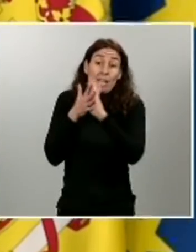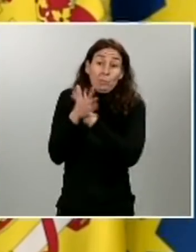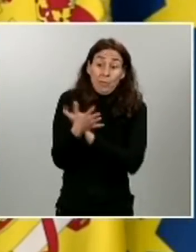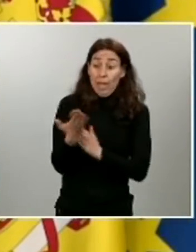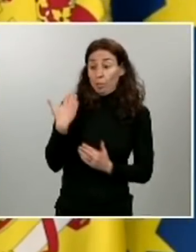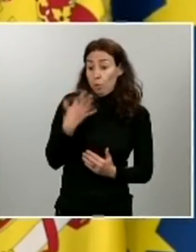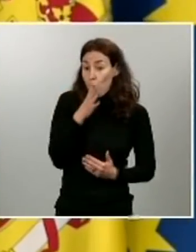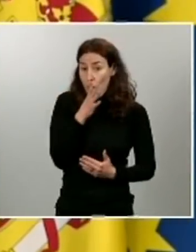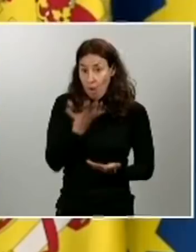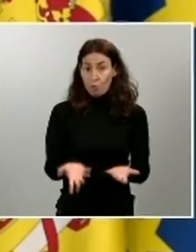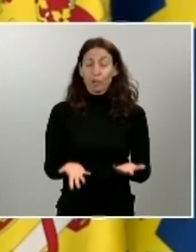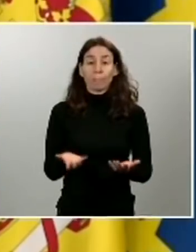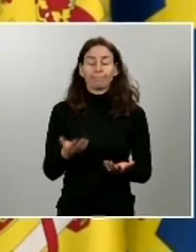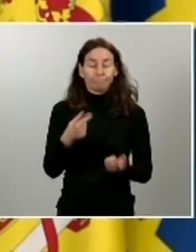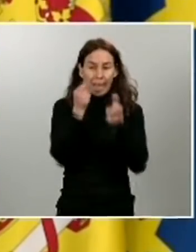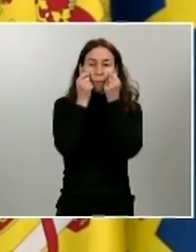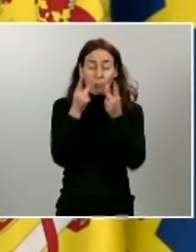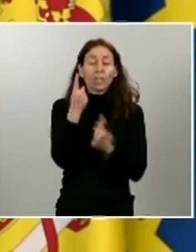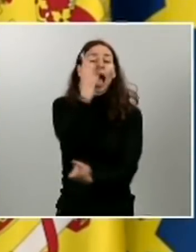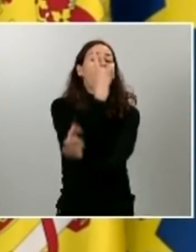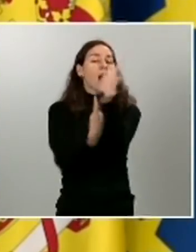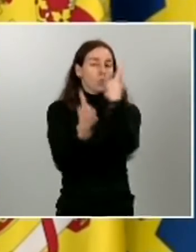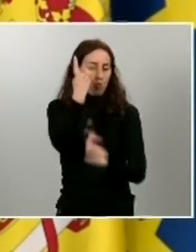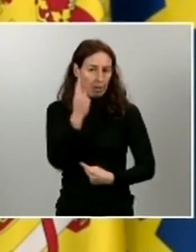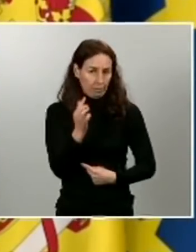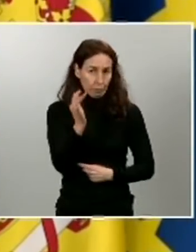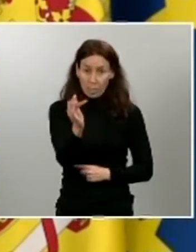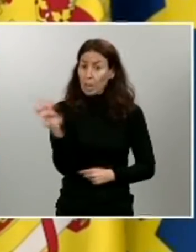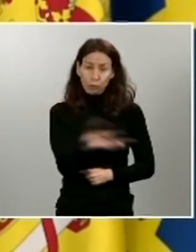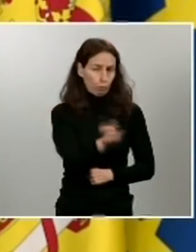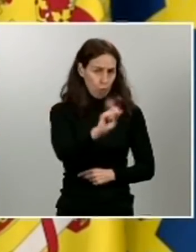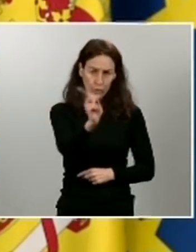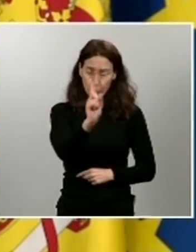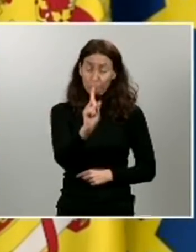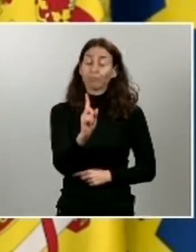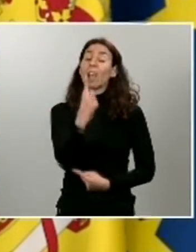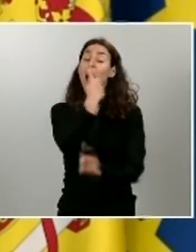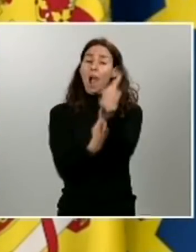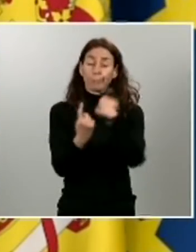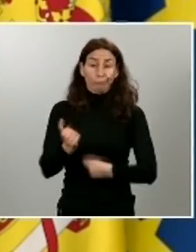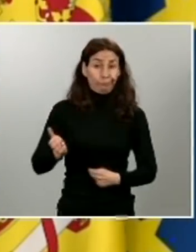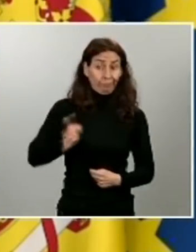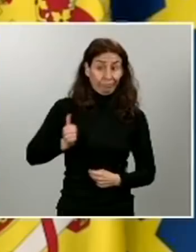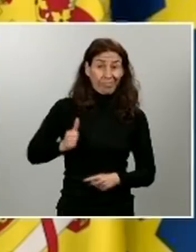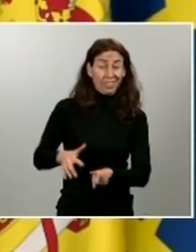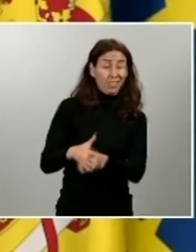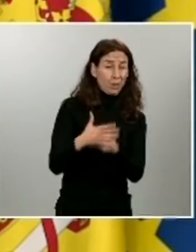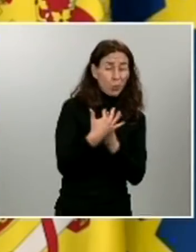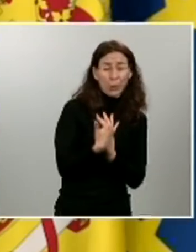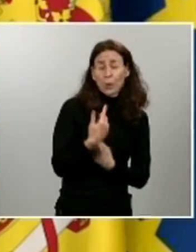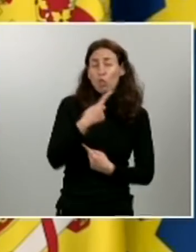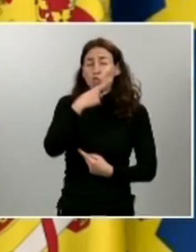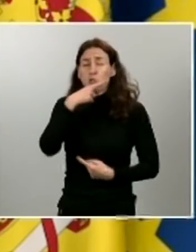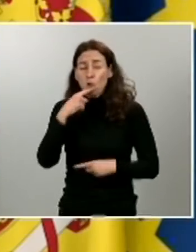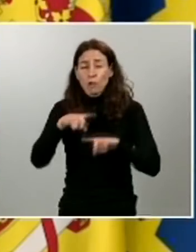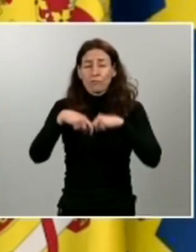detectado que efectivamente algunas funerarias, es verdad que no todas, han aprovechado esta pandemia y este momento de dolor de muchos familiares en nuestro país